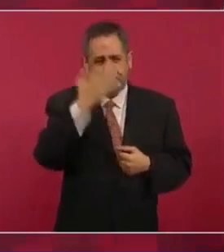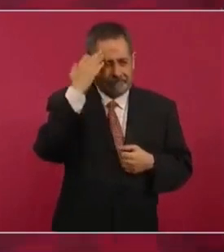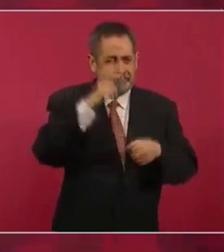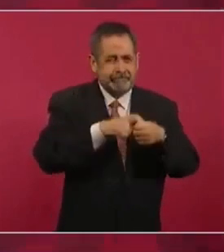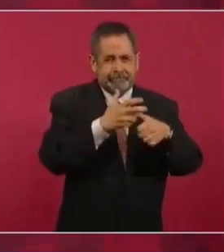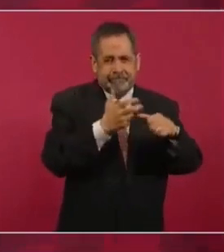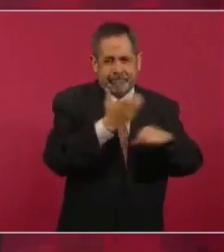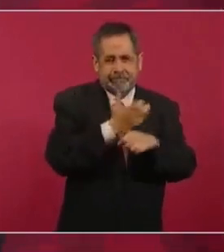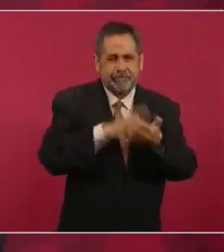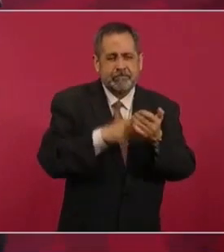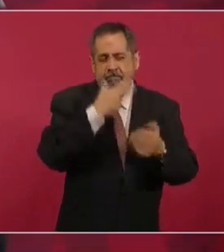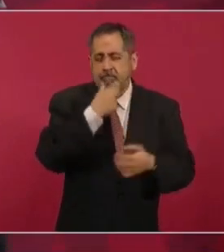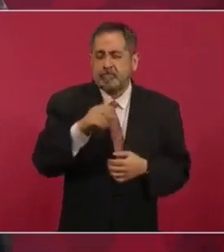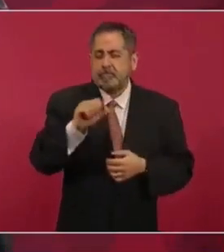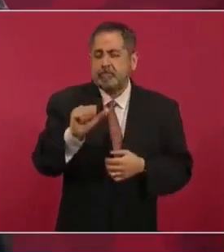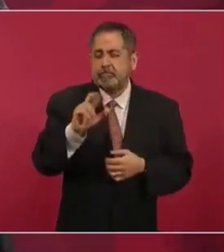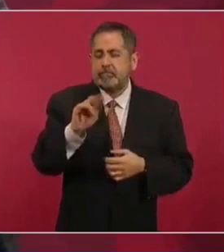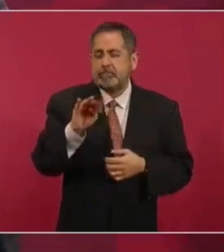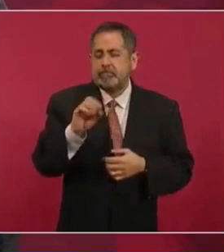Arturo Zarucán.